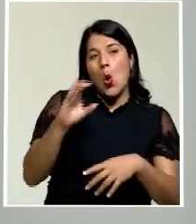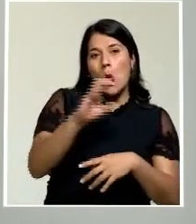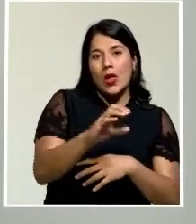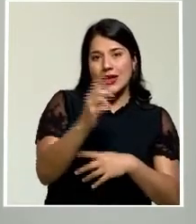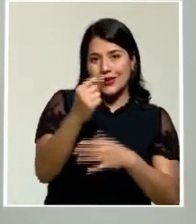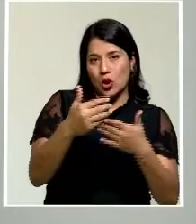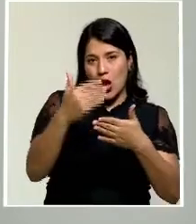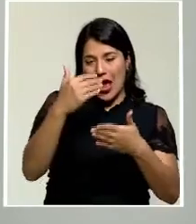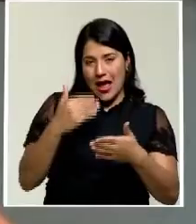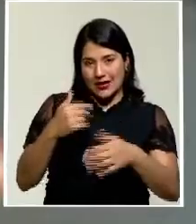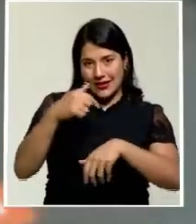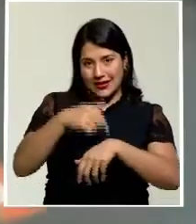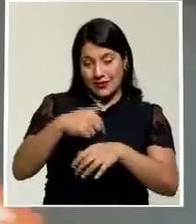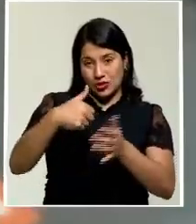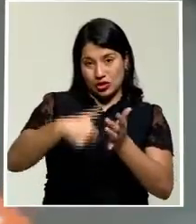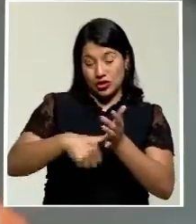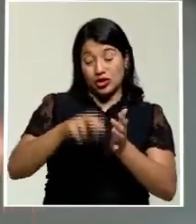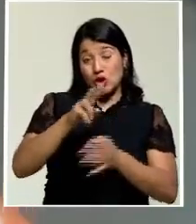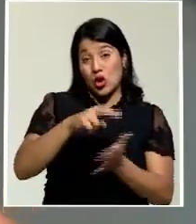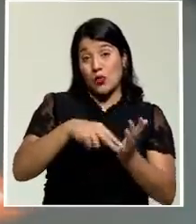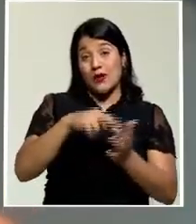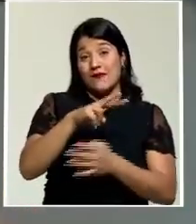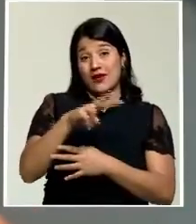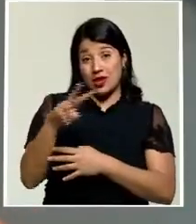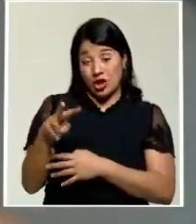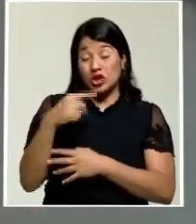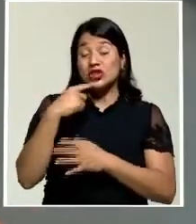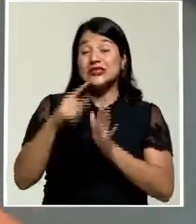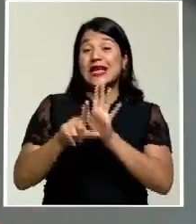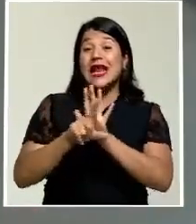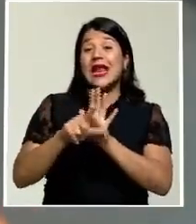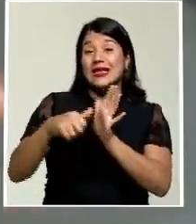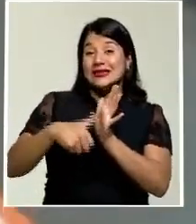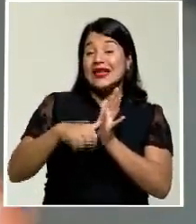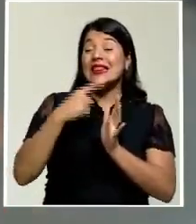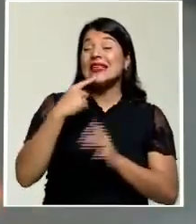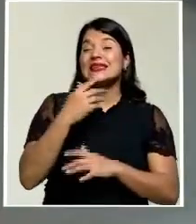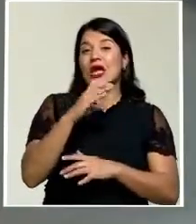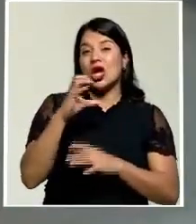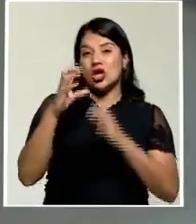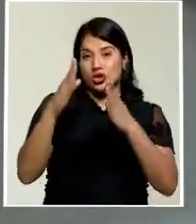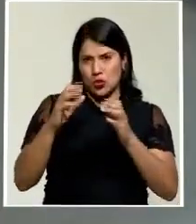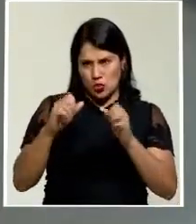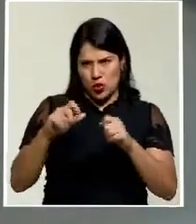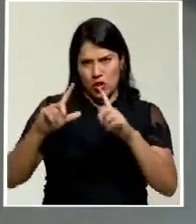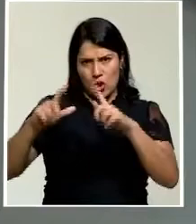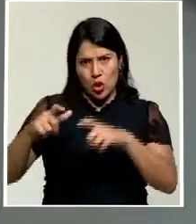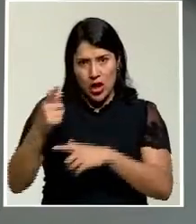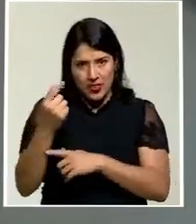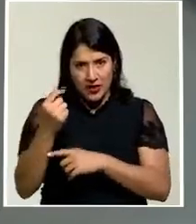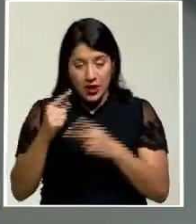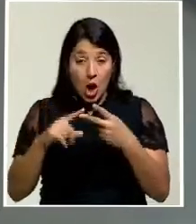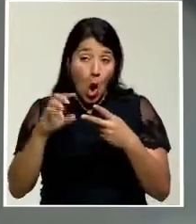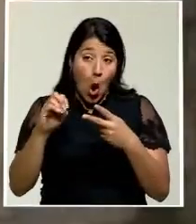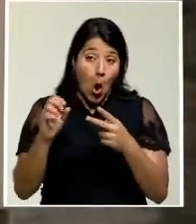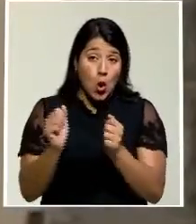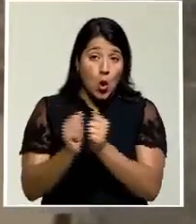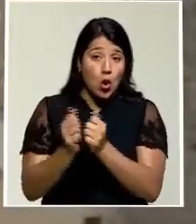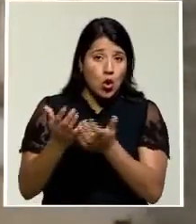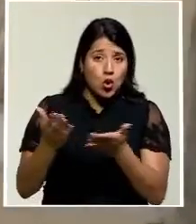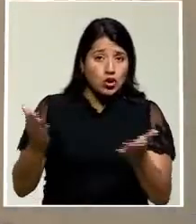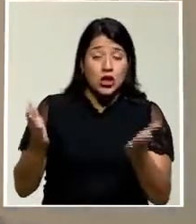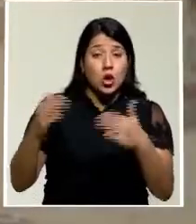2022. La normativa electoral establece que los ciudadanos costarricenses pueden donar en dinero o en especies sin ningún